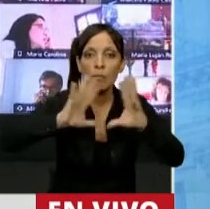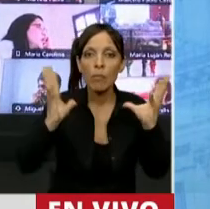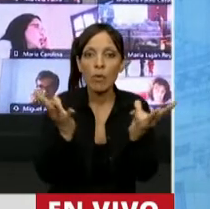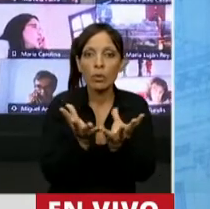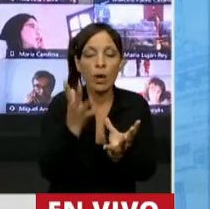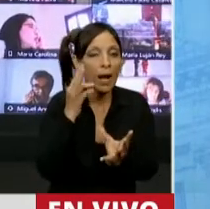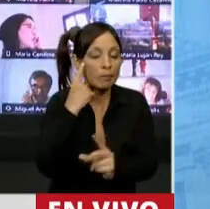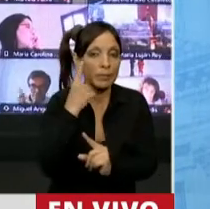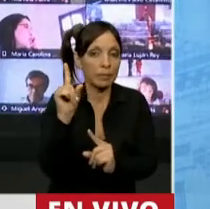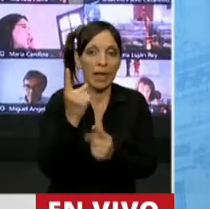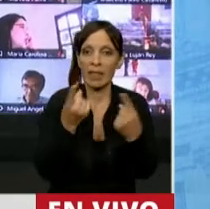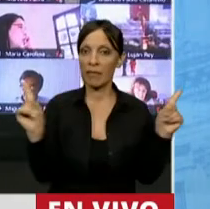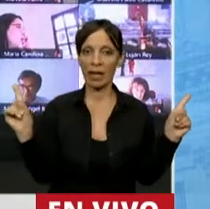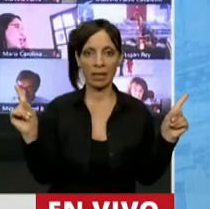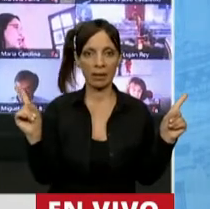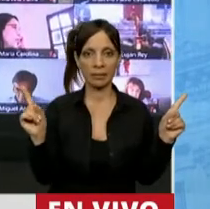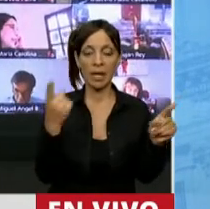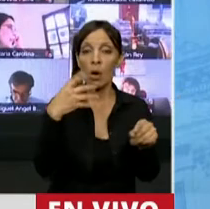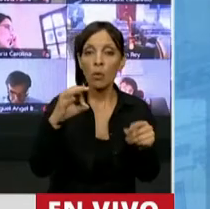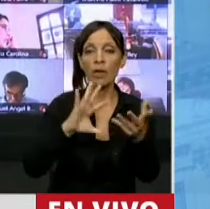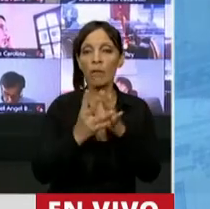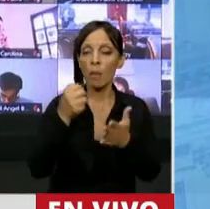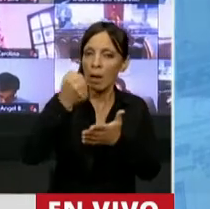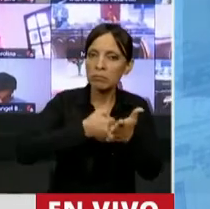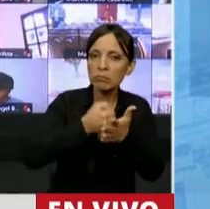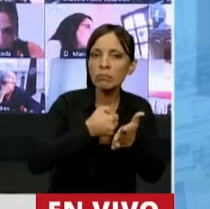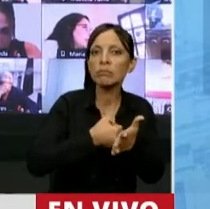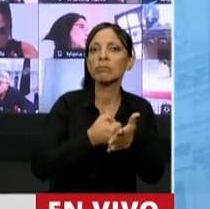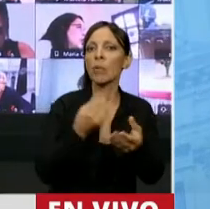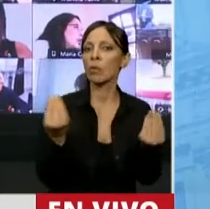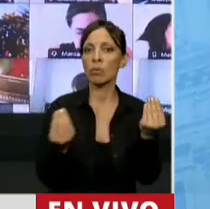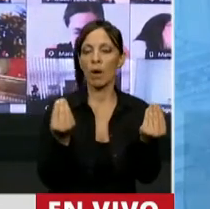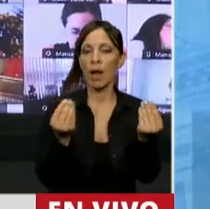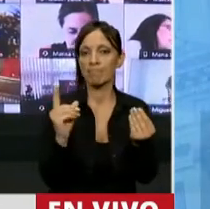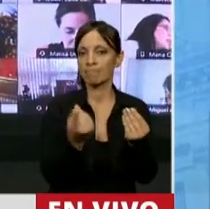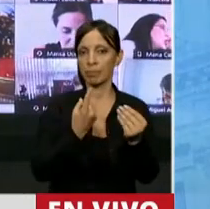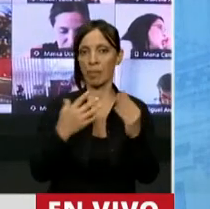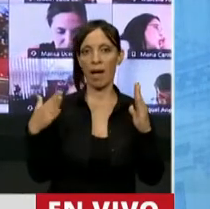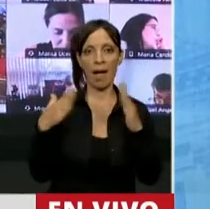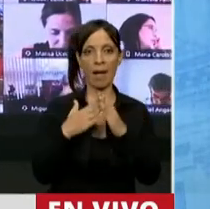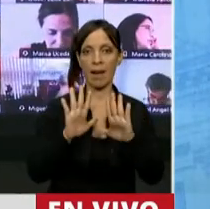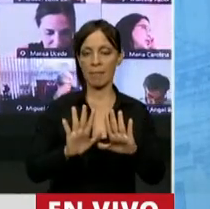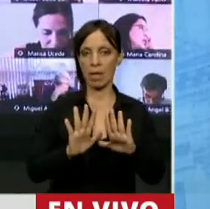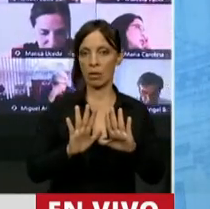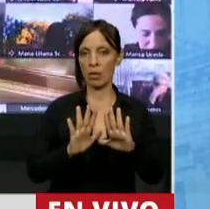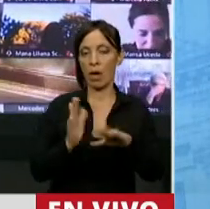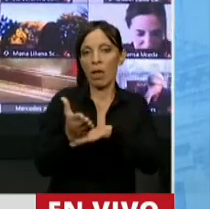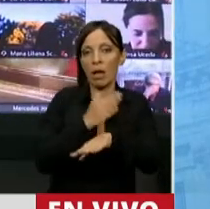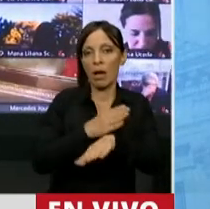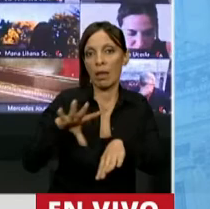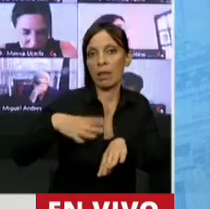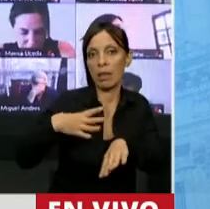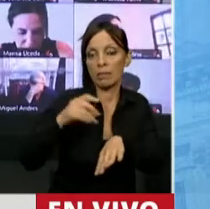contra lo cual la única forma de luchar era el aislamiento preventivo de la población.